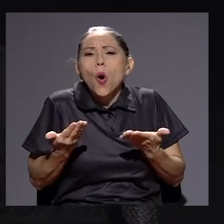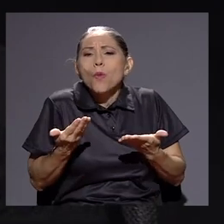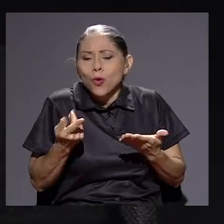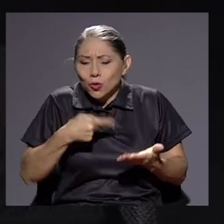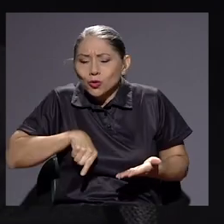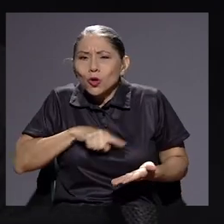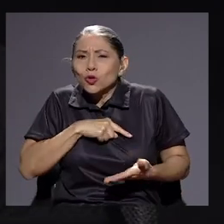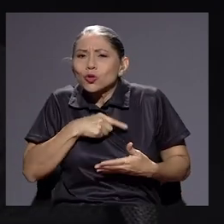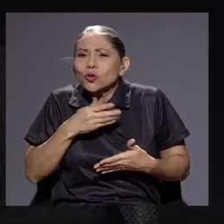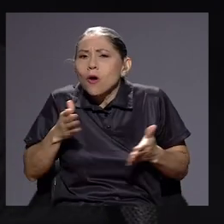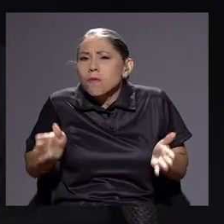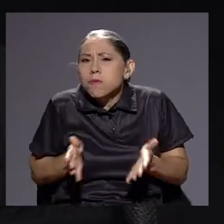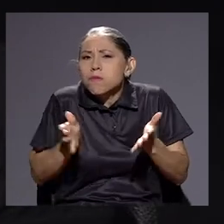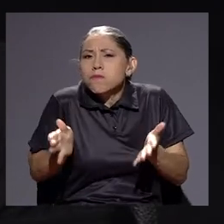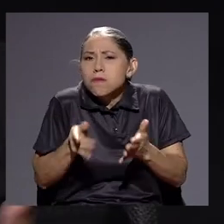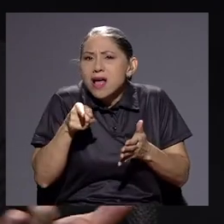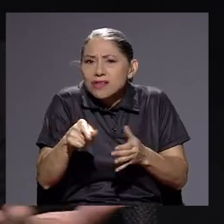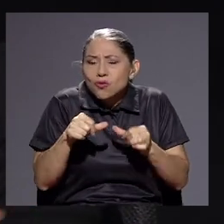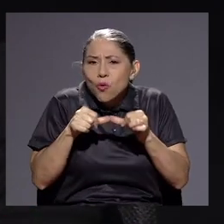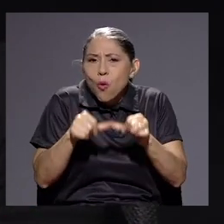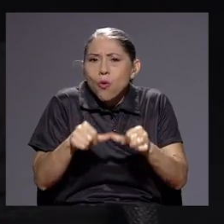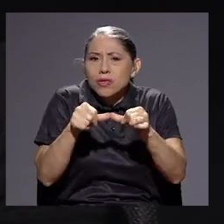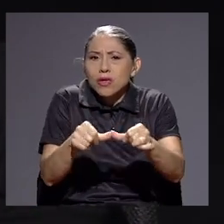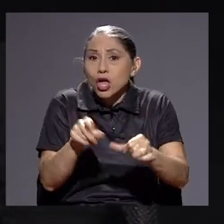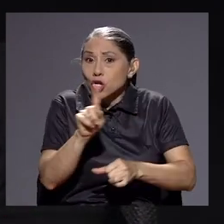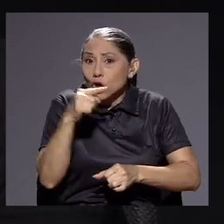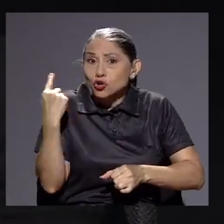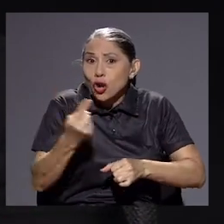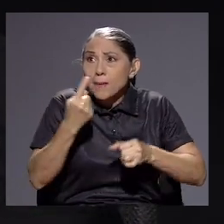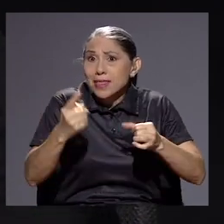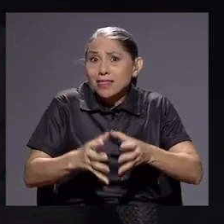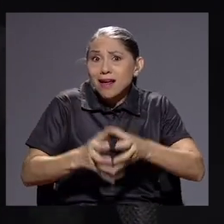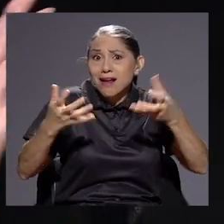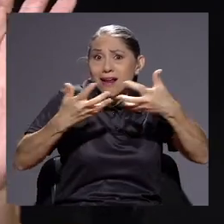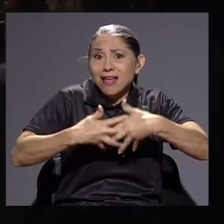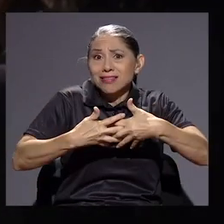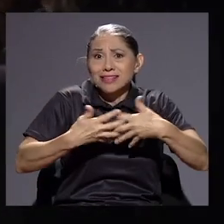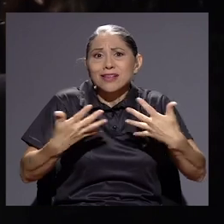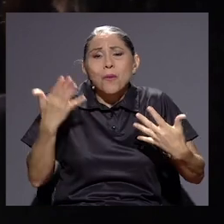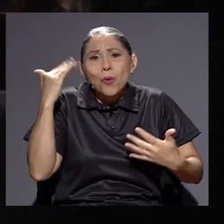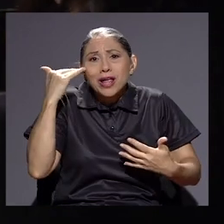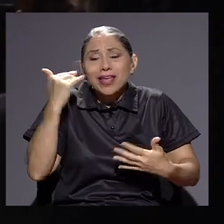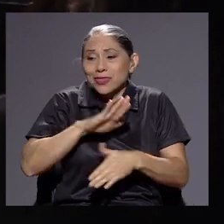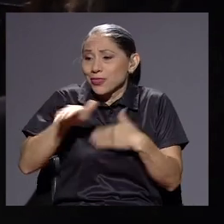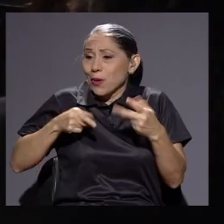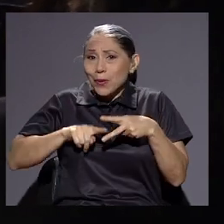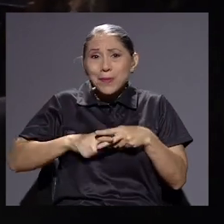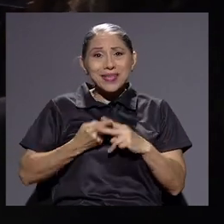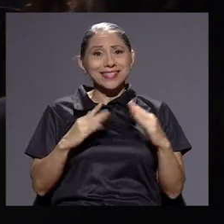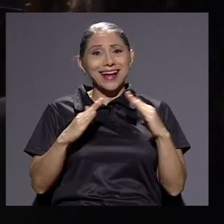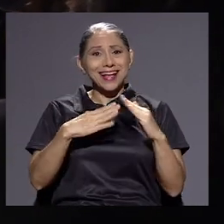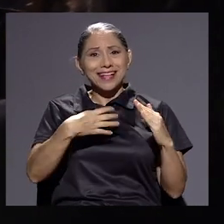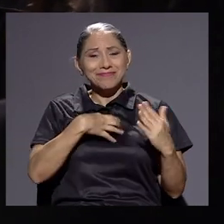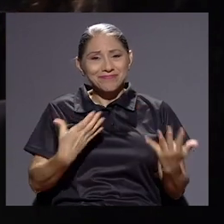contribuimos a que eso continúe. Y no solo los grandes, porque todo empieza en casa. Todos los cambios empiezan en casa. Pero vea la posición del